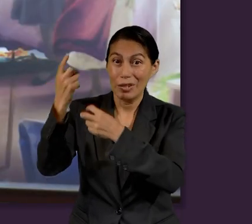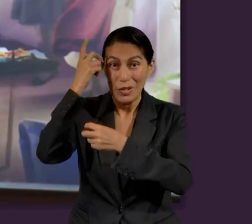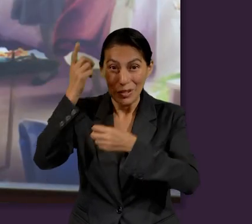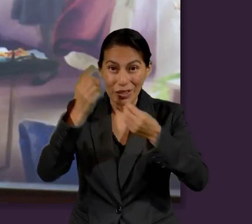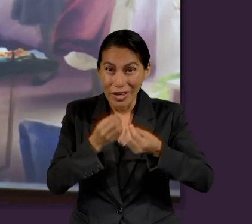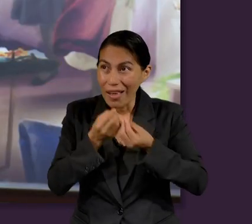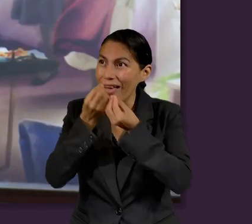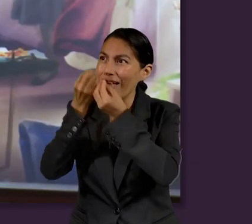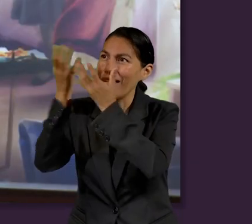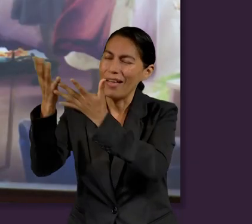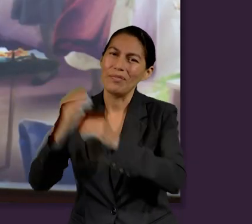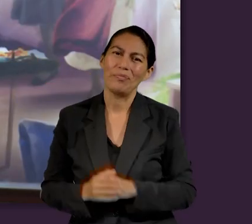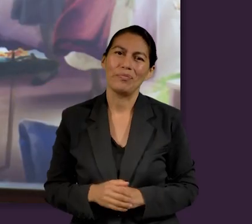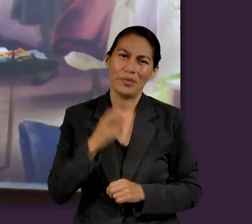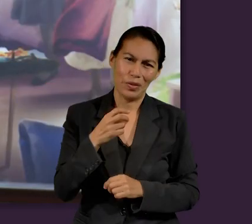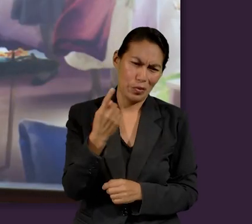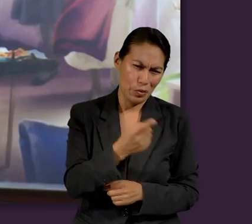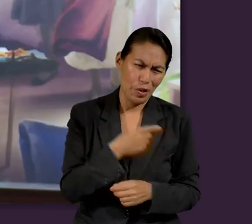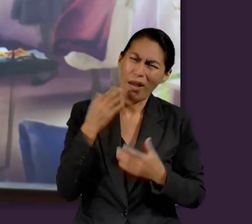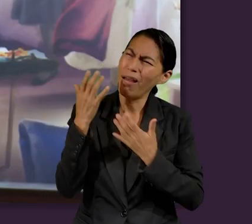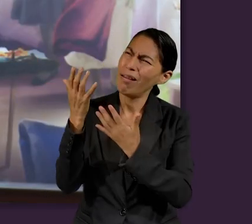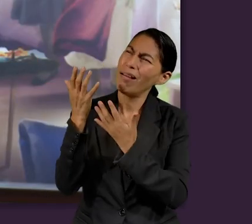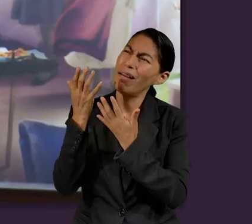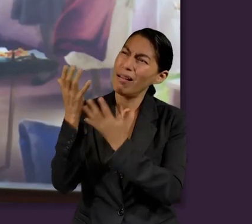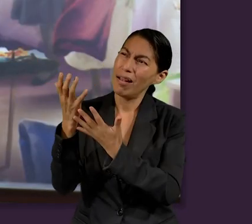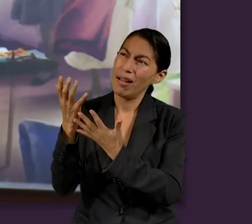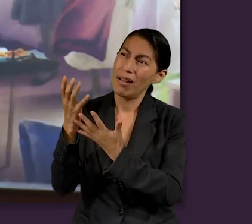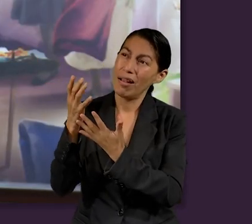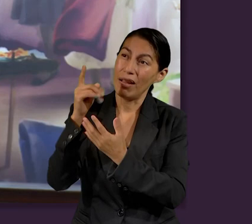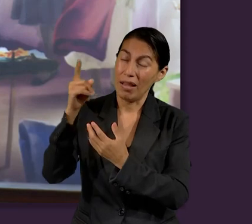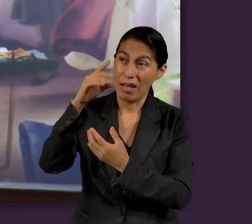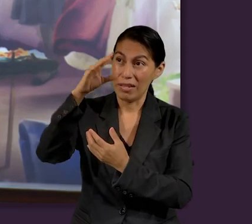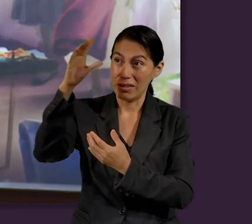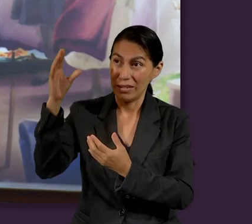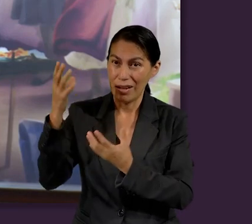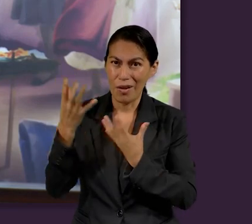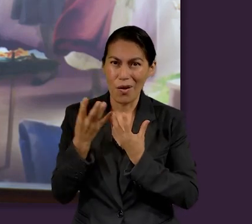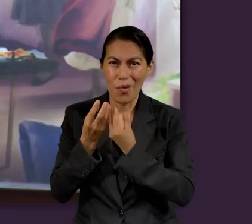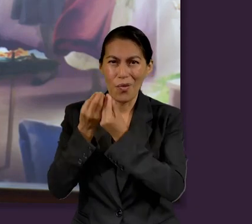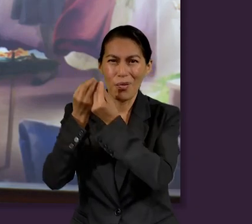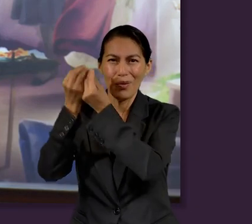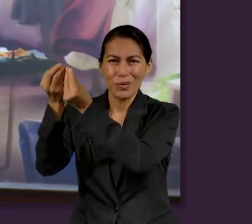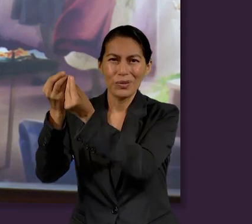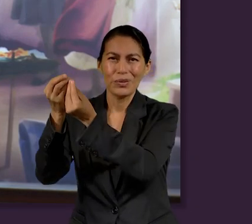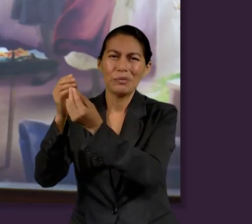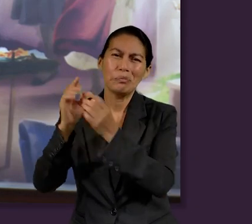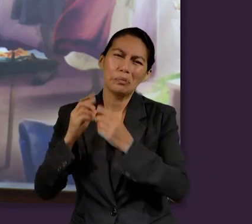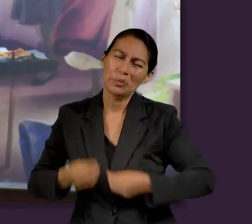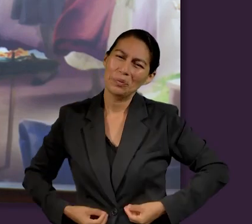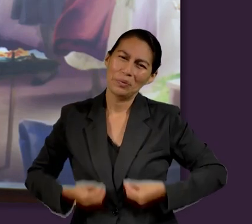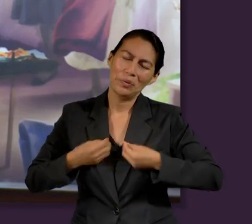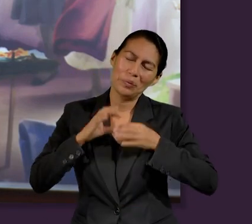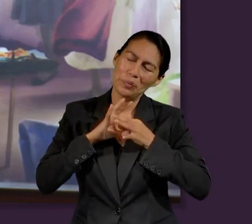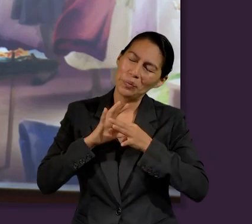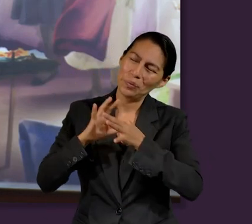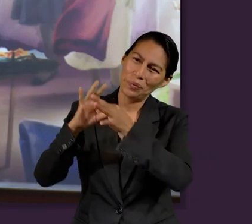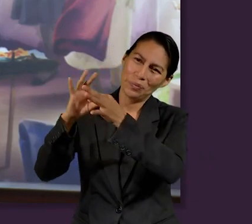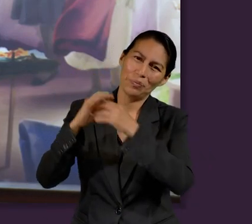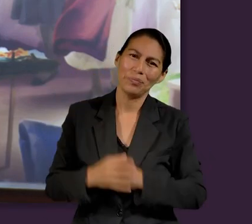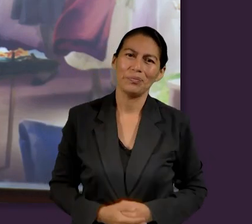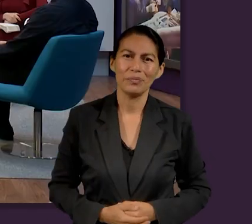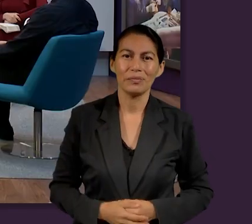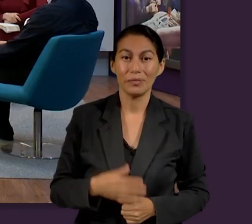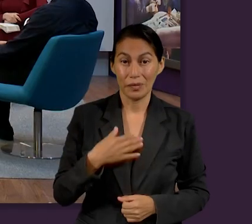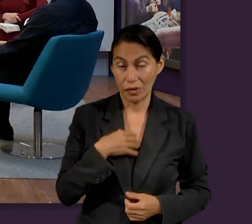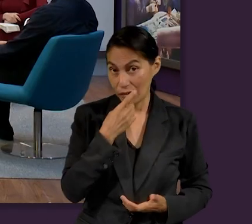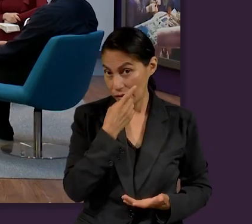soñar, soñar siempre con que vamos a alcanzar la patria celestial y vivir con Cristo por siempre. Yo